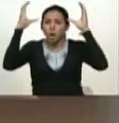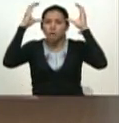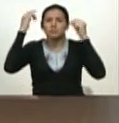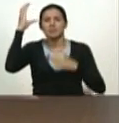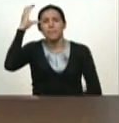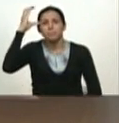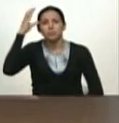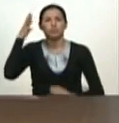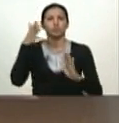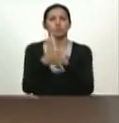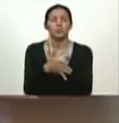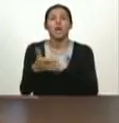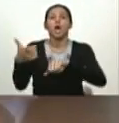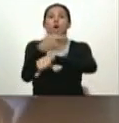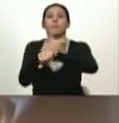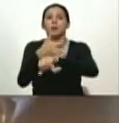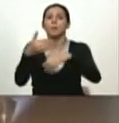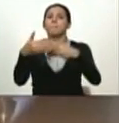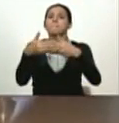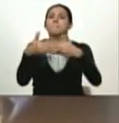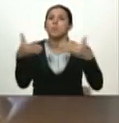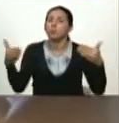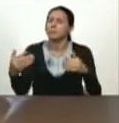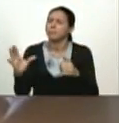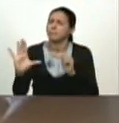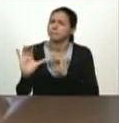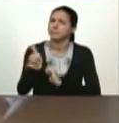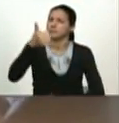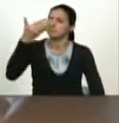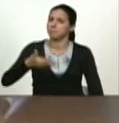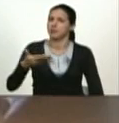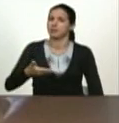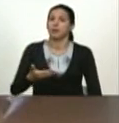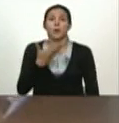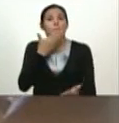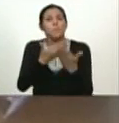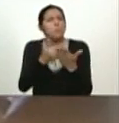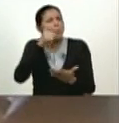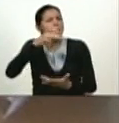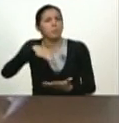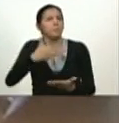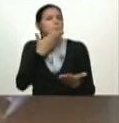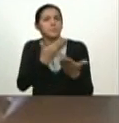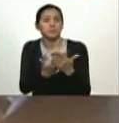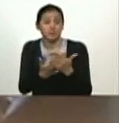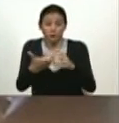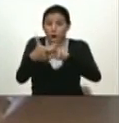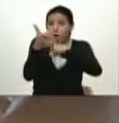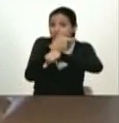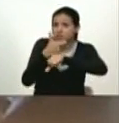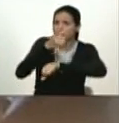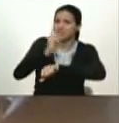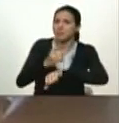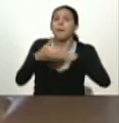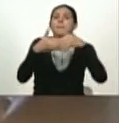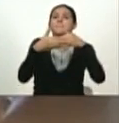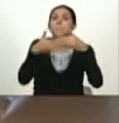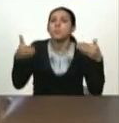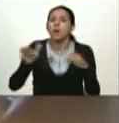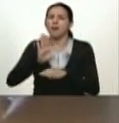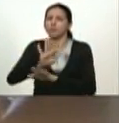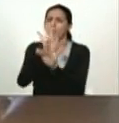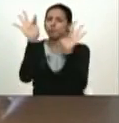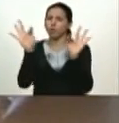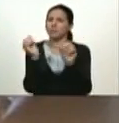orientación principalísima que nos exige el pueblo, que el gobierno sea un gobierno popular, en sus métodos, en su